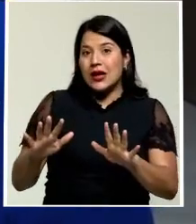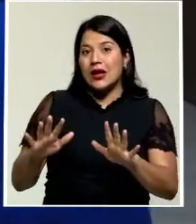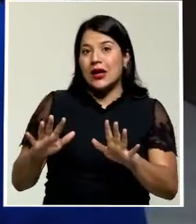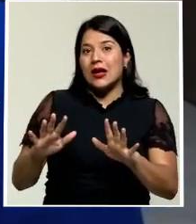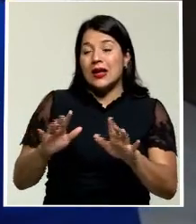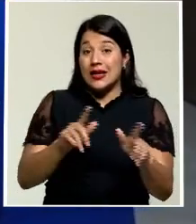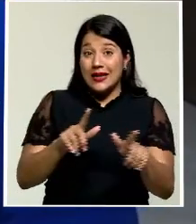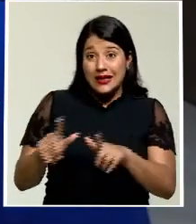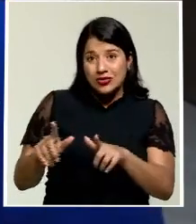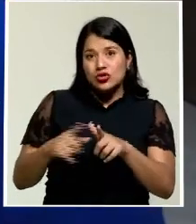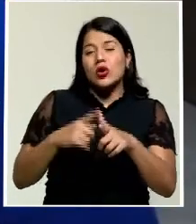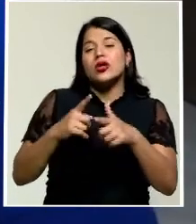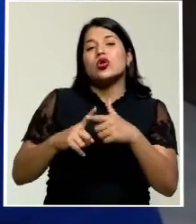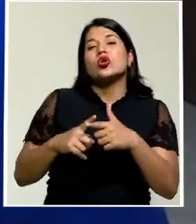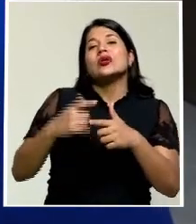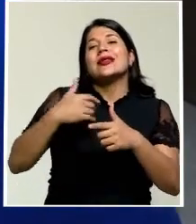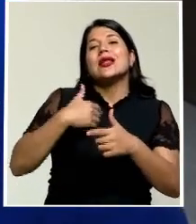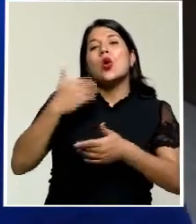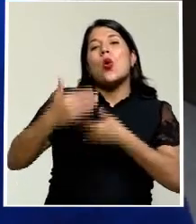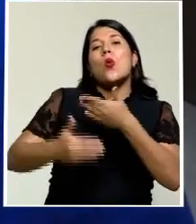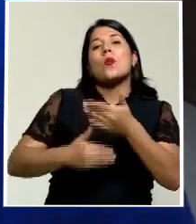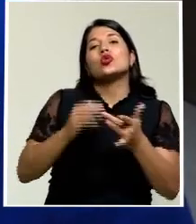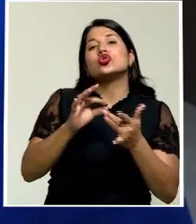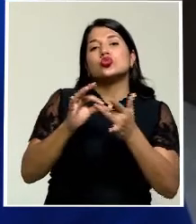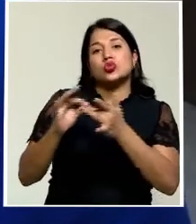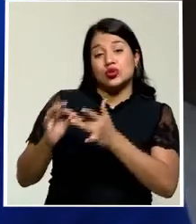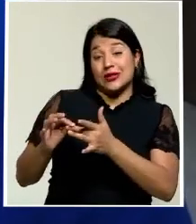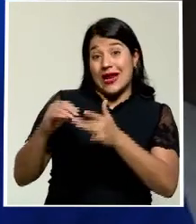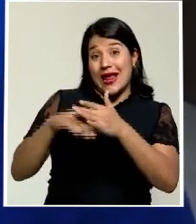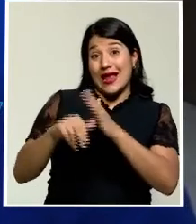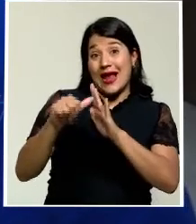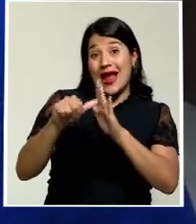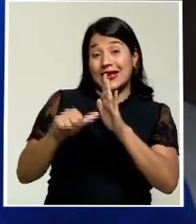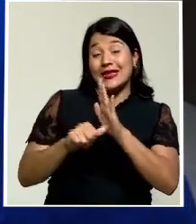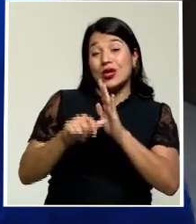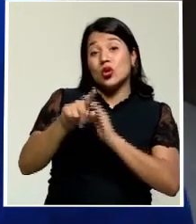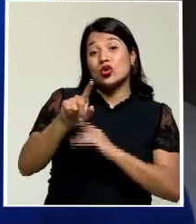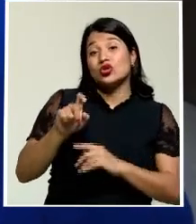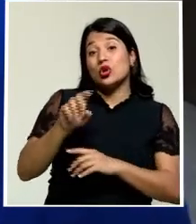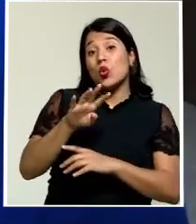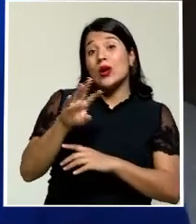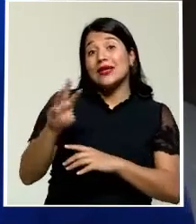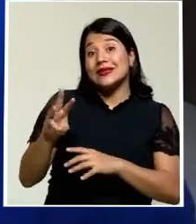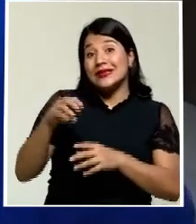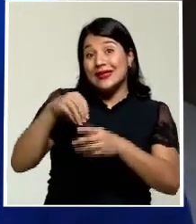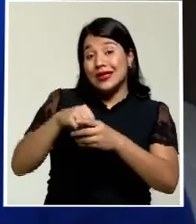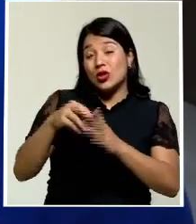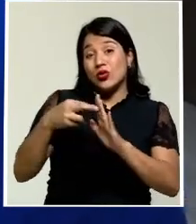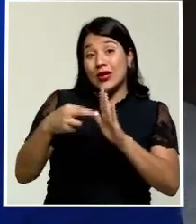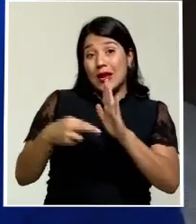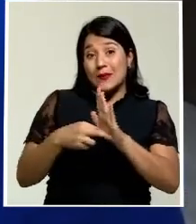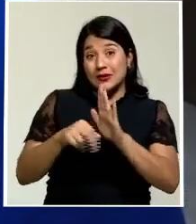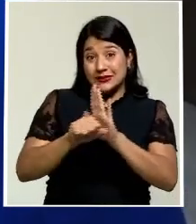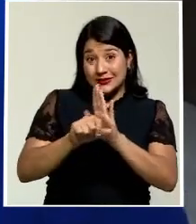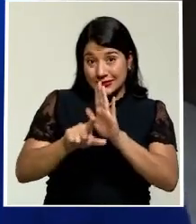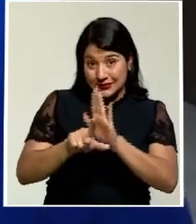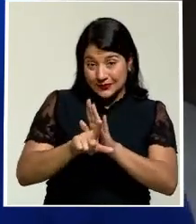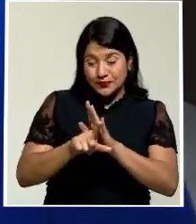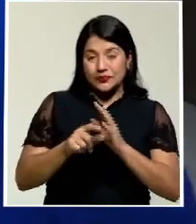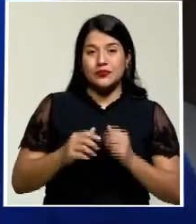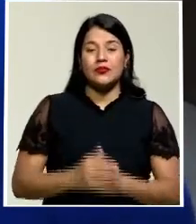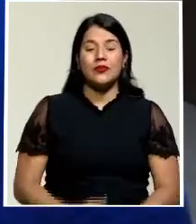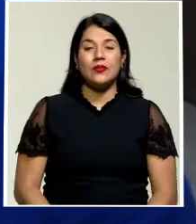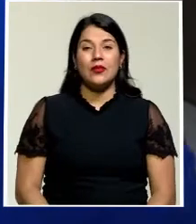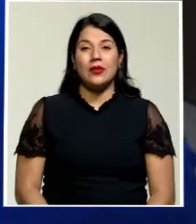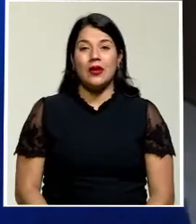procedimiento especial que el mismo 146 se establece dentro del reglamento de la Asamblea Legislativa. El día que ingresa al Plenario Legislativo